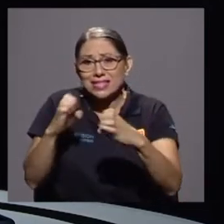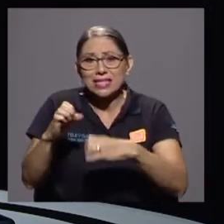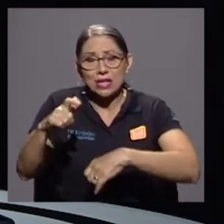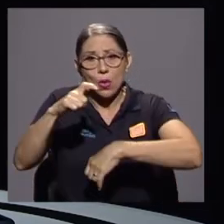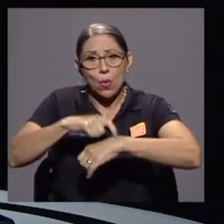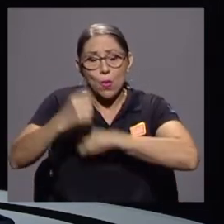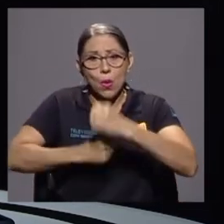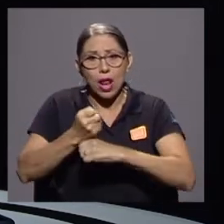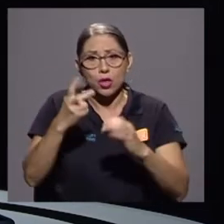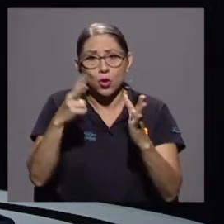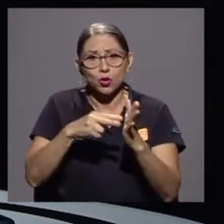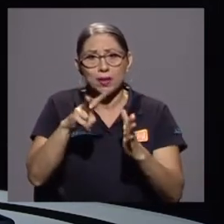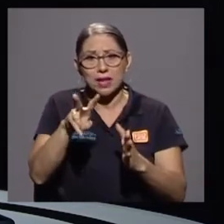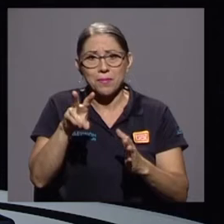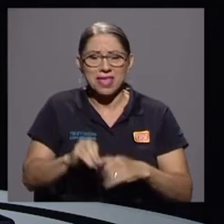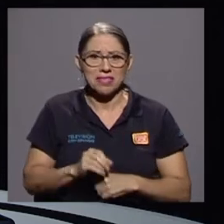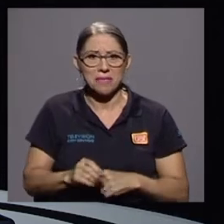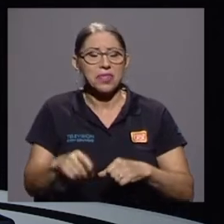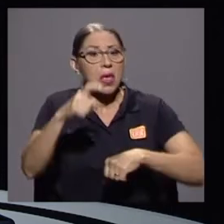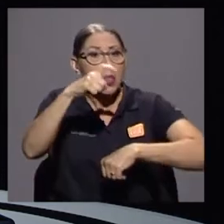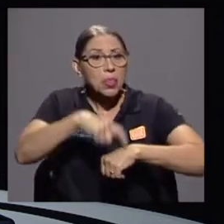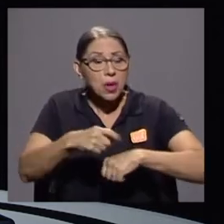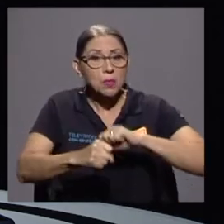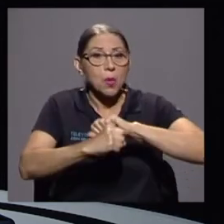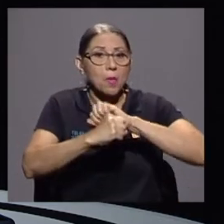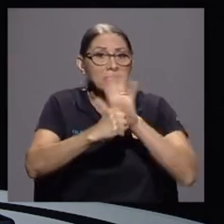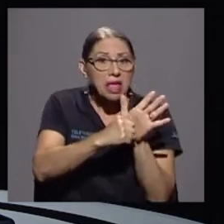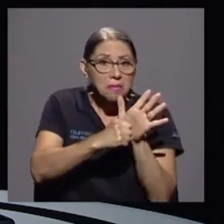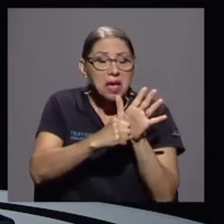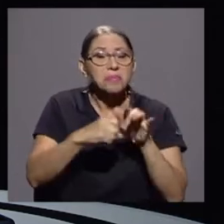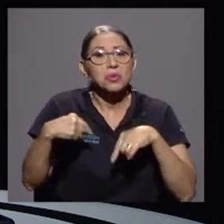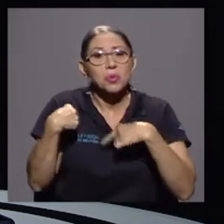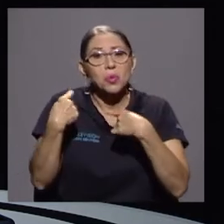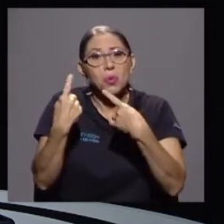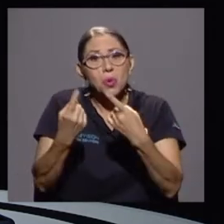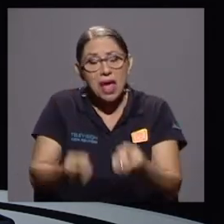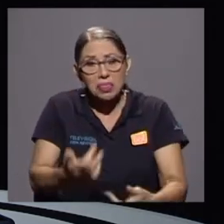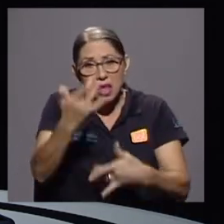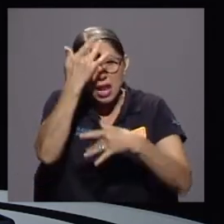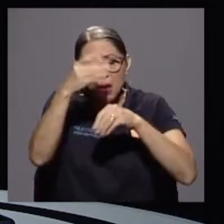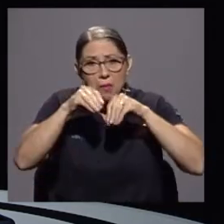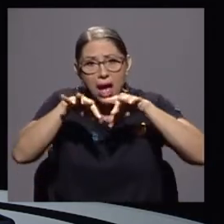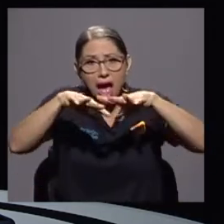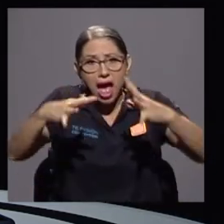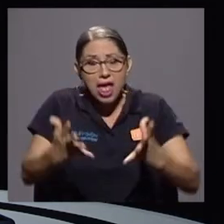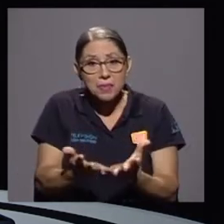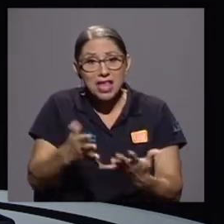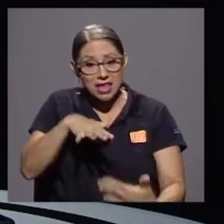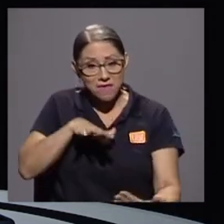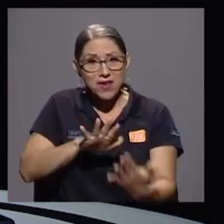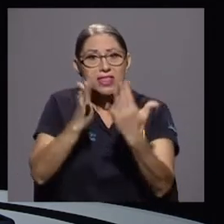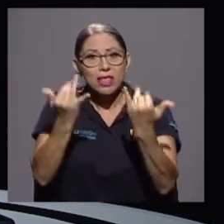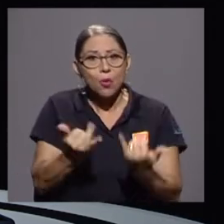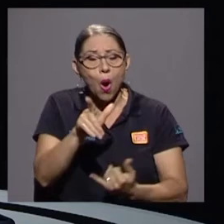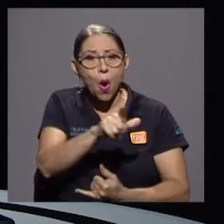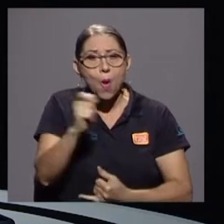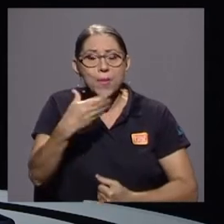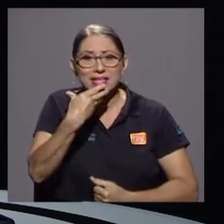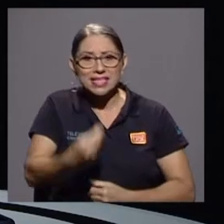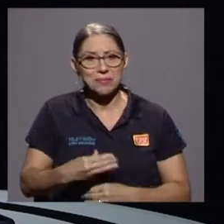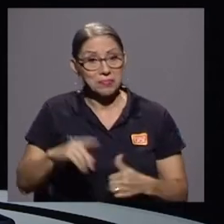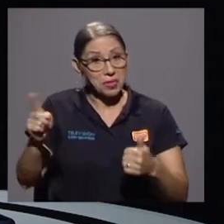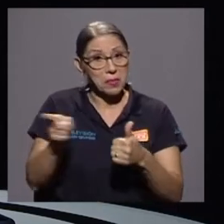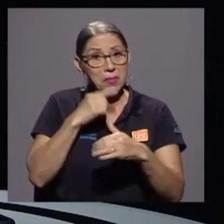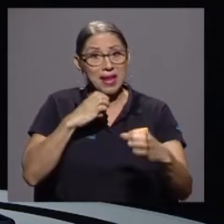2020. En pandemia, durante la pandemia y bueno, enfrentando ya este diciembre. La primera